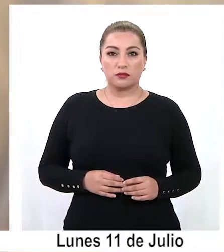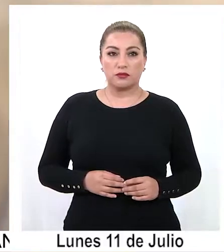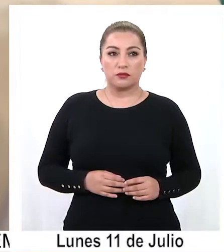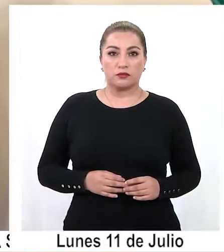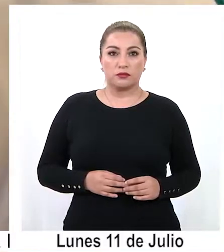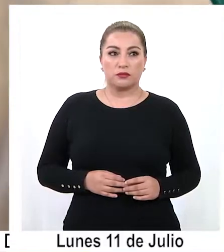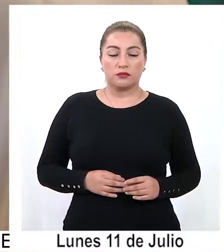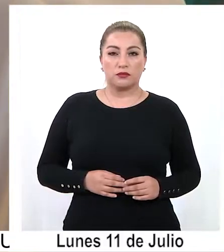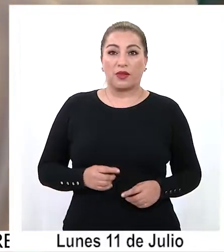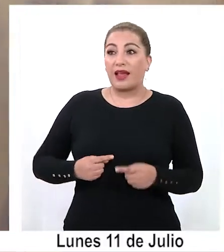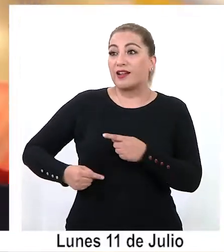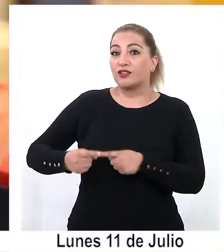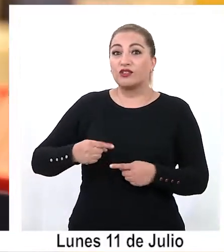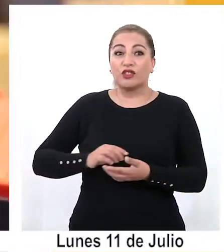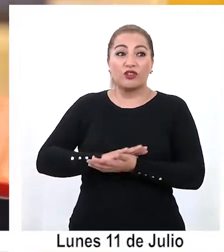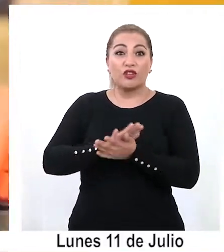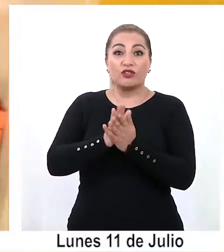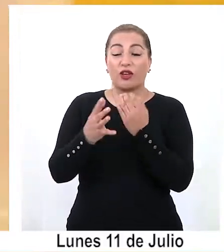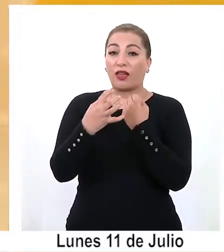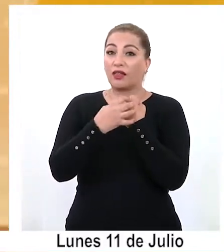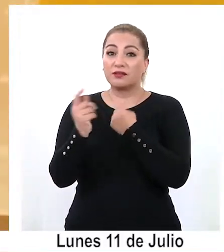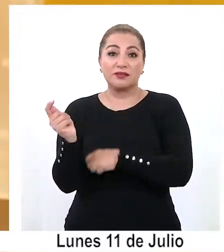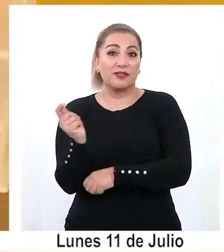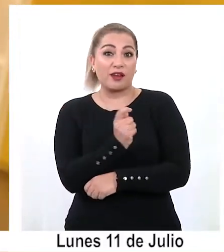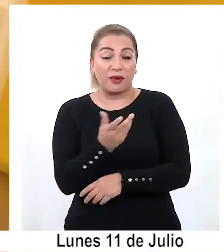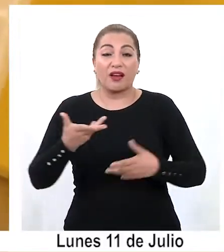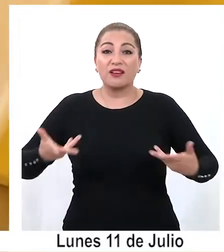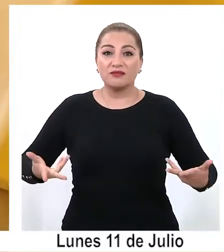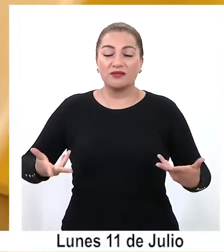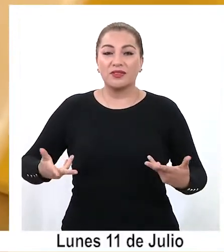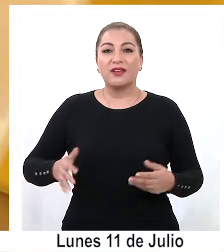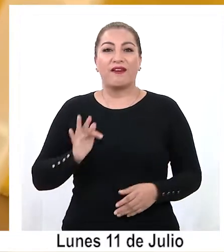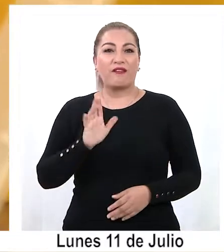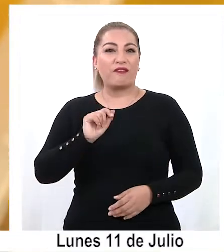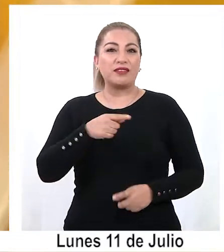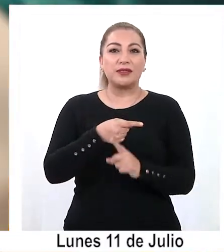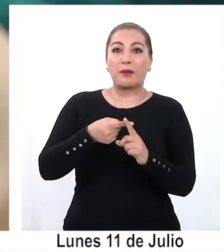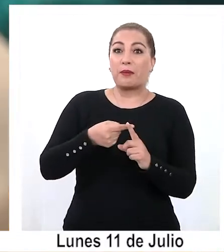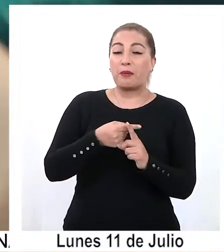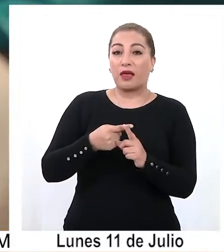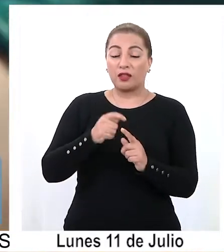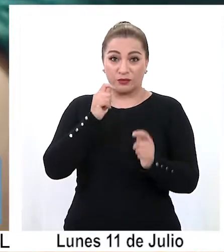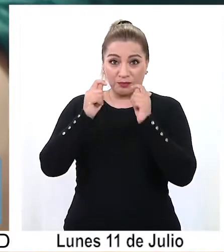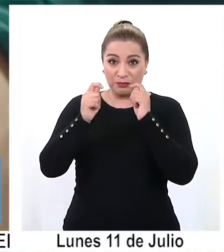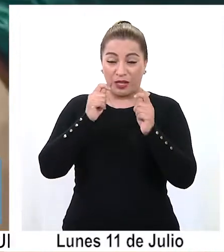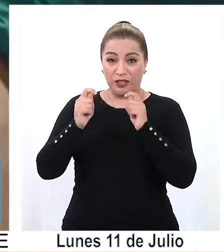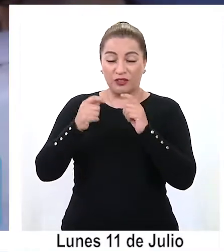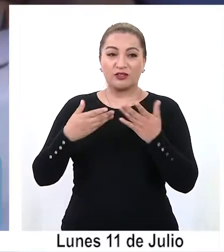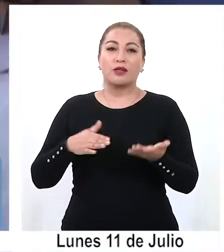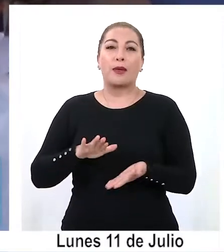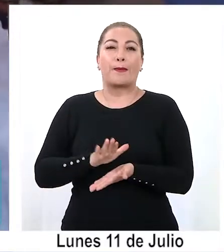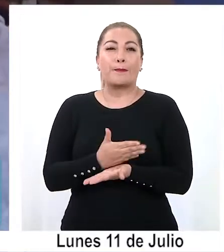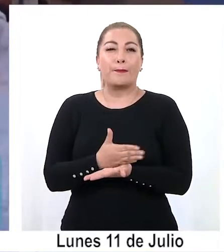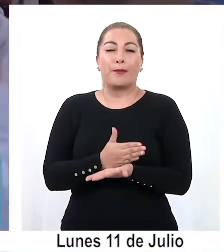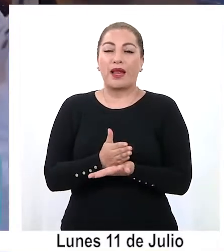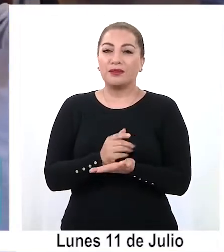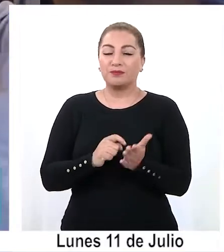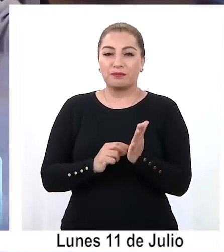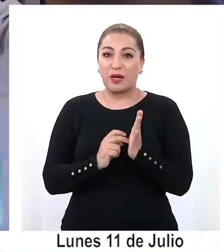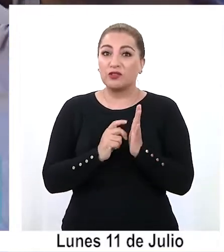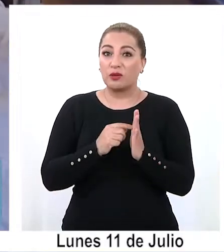El retroceso de toda la región de Tarapacá a fase de medio impacto sanitario en el plan paso a paso,